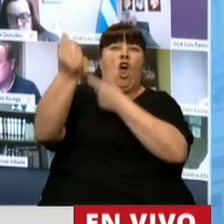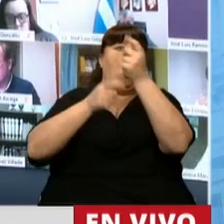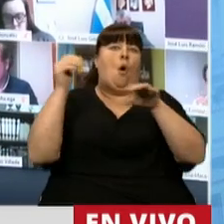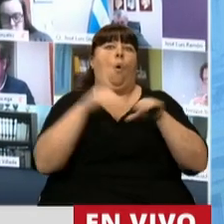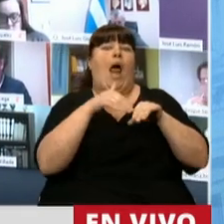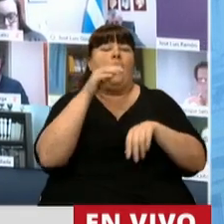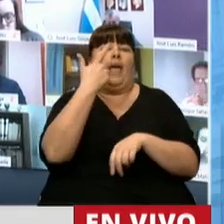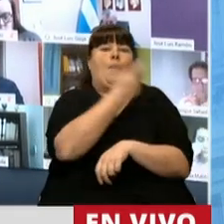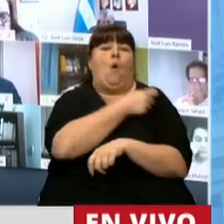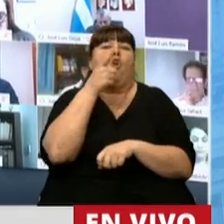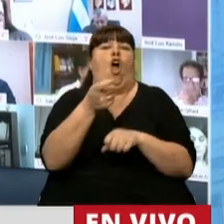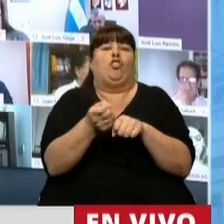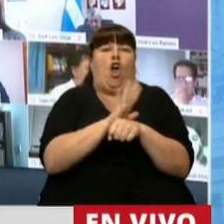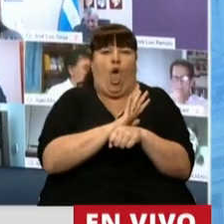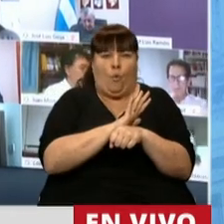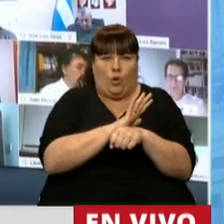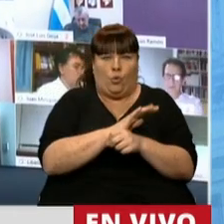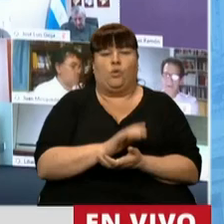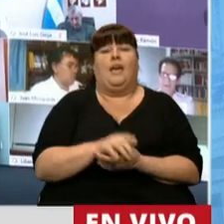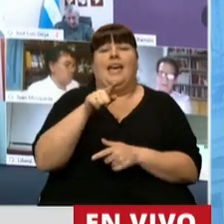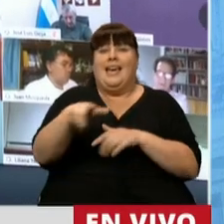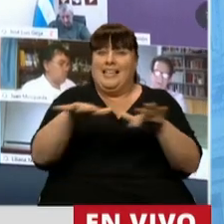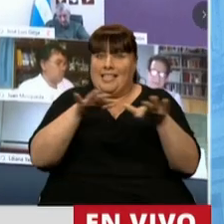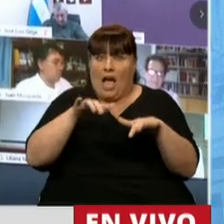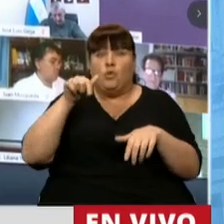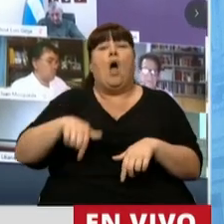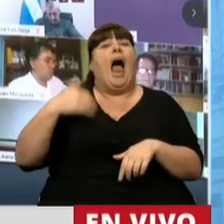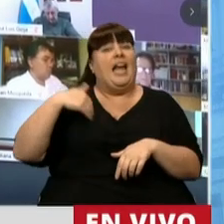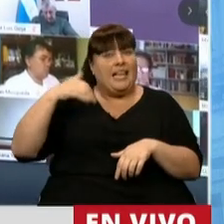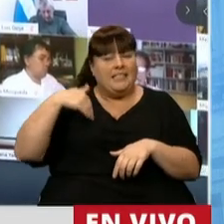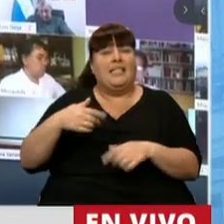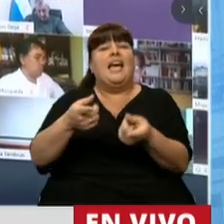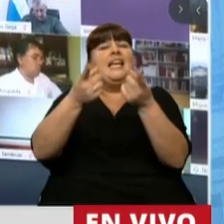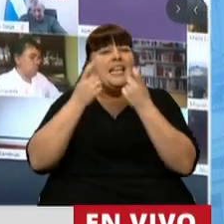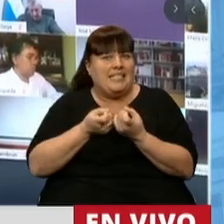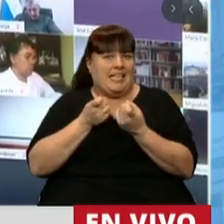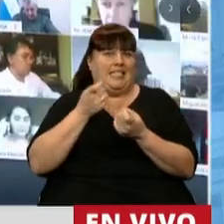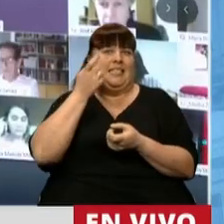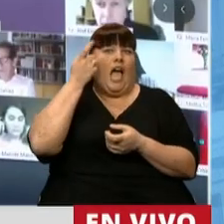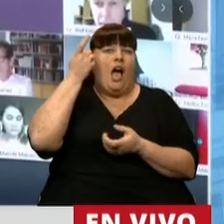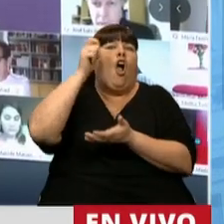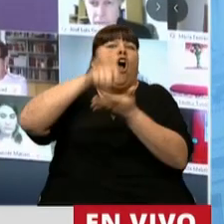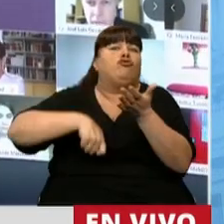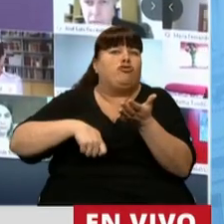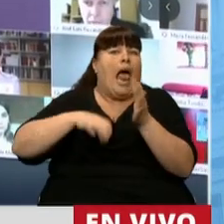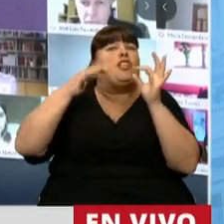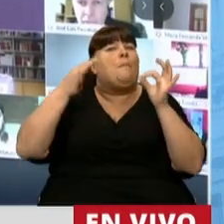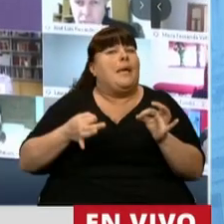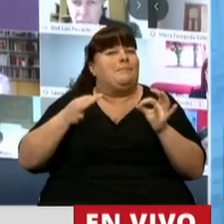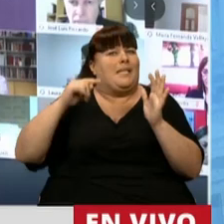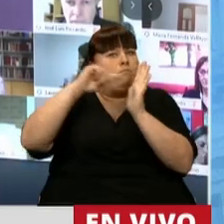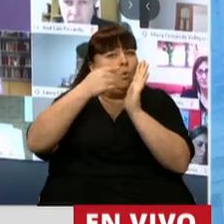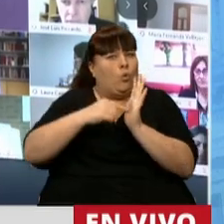posible vacuna contra el coronavirus y ante ese contexto Argentina necesita realizar estos contratos bajo condiciones